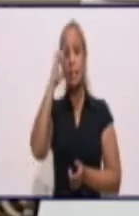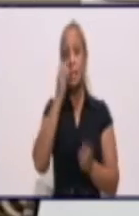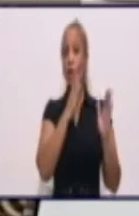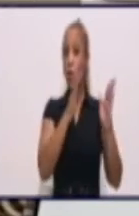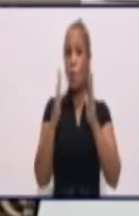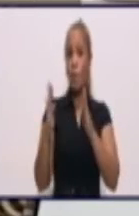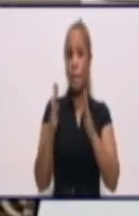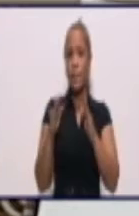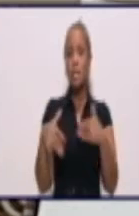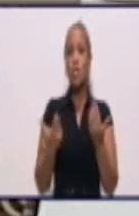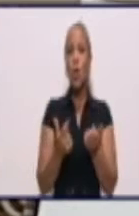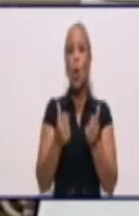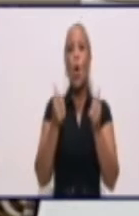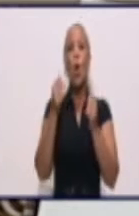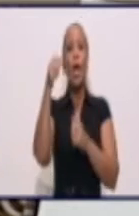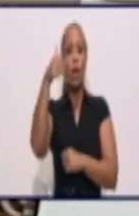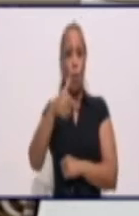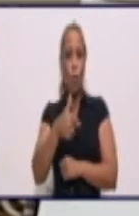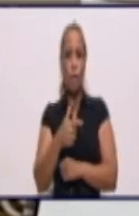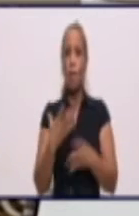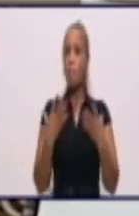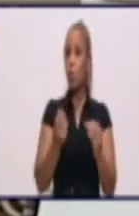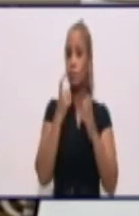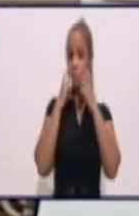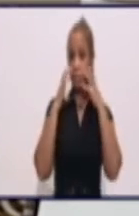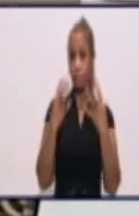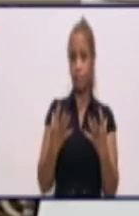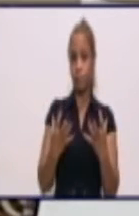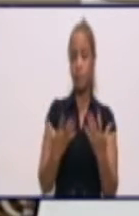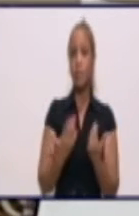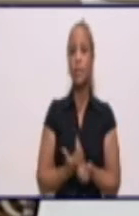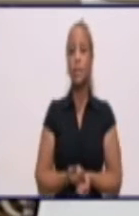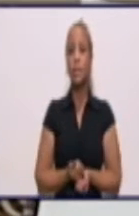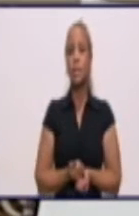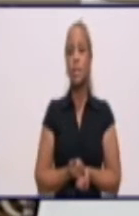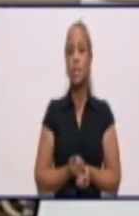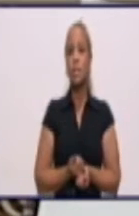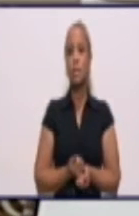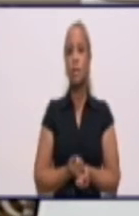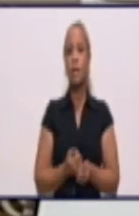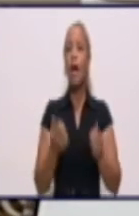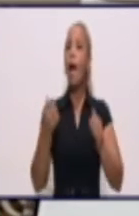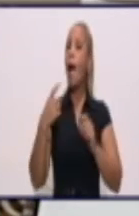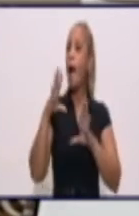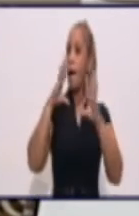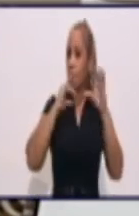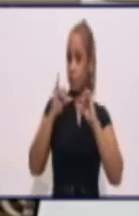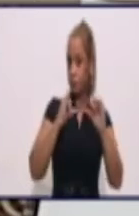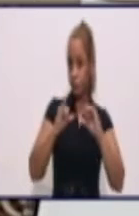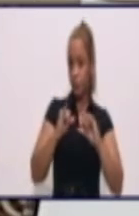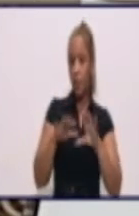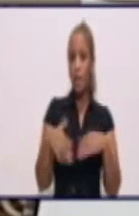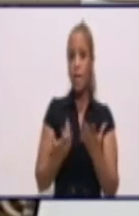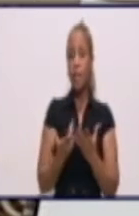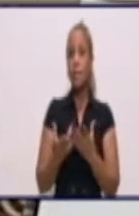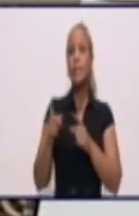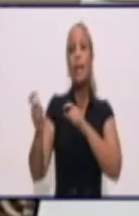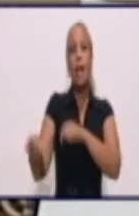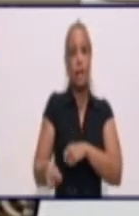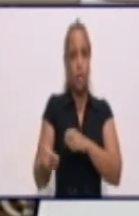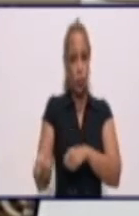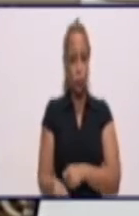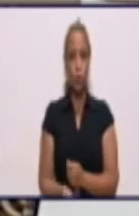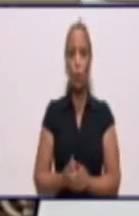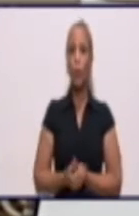jueves que es muy interesante, que es sobre la agricultura. La sección que